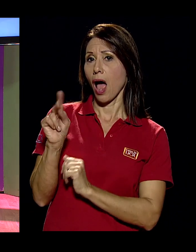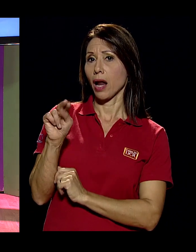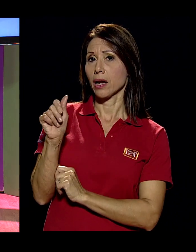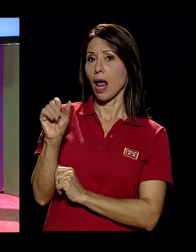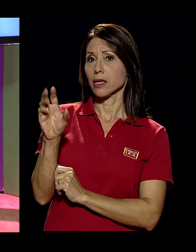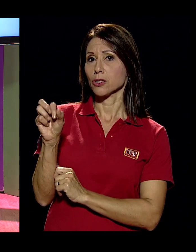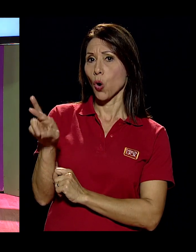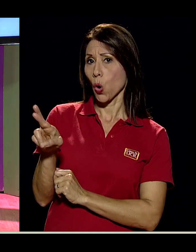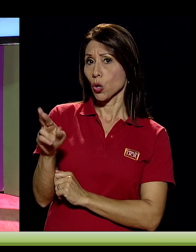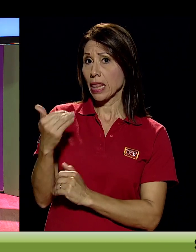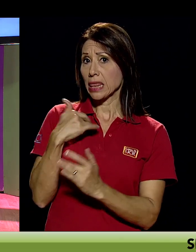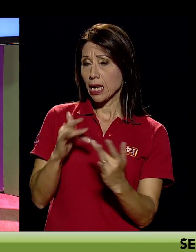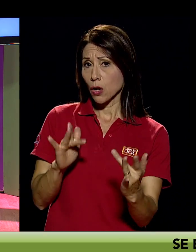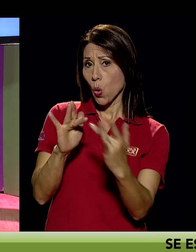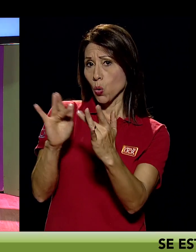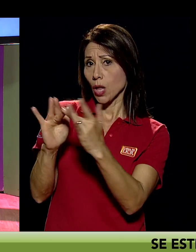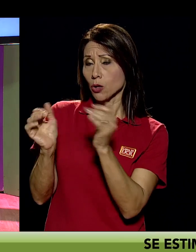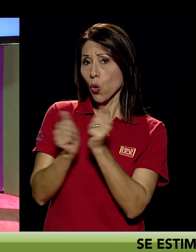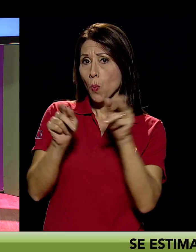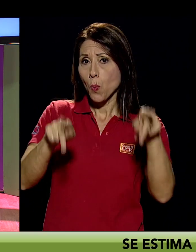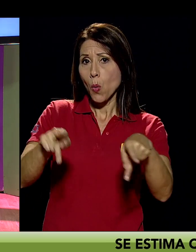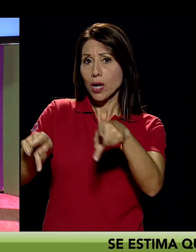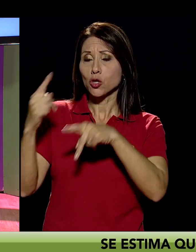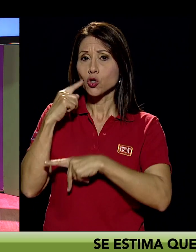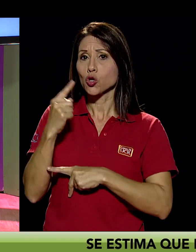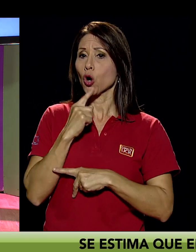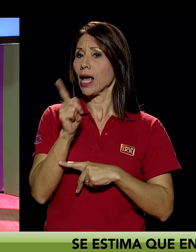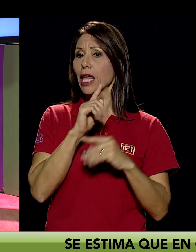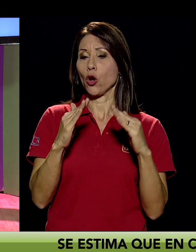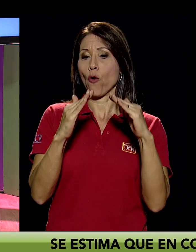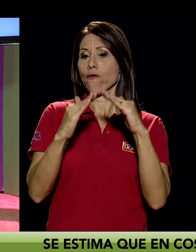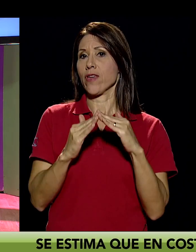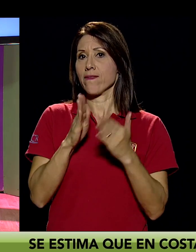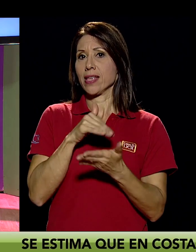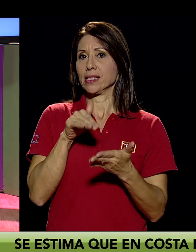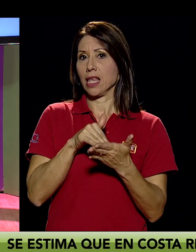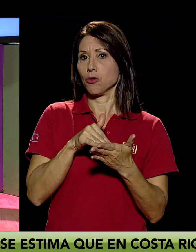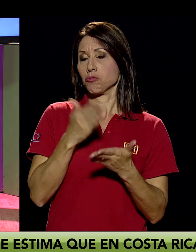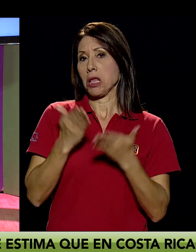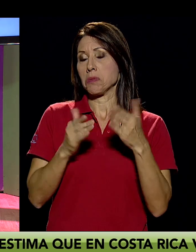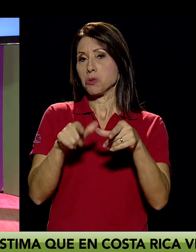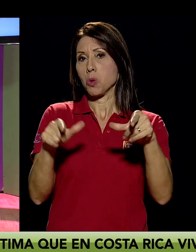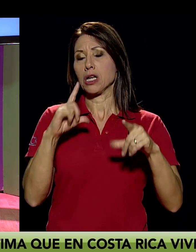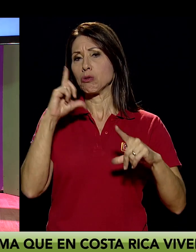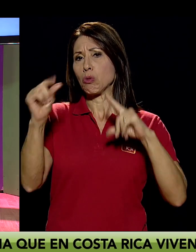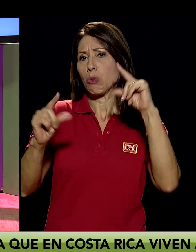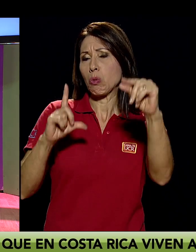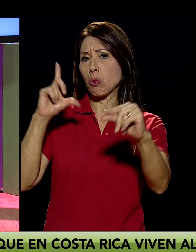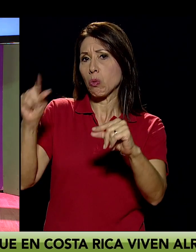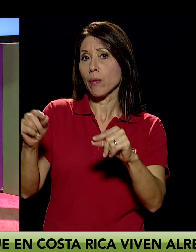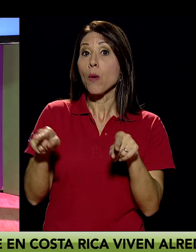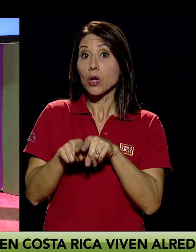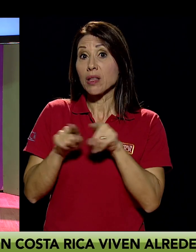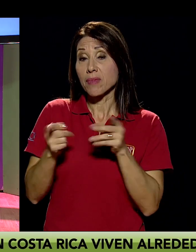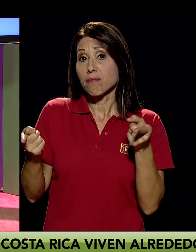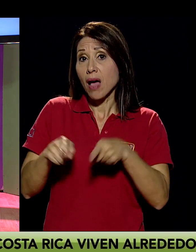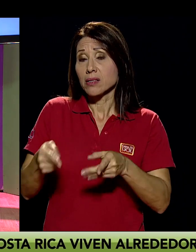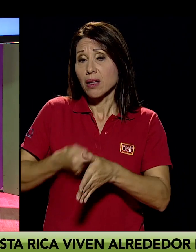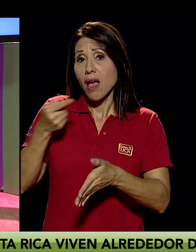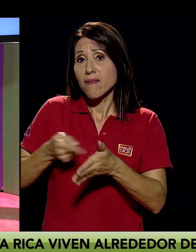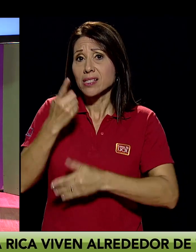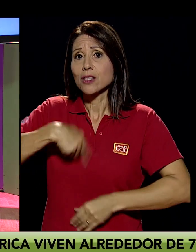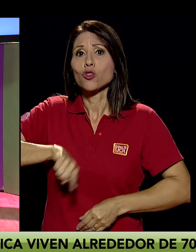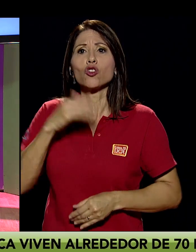tanto contacto tiene con población sorda que no vio aquí en el gran área metropolitana, verdad, sino de las zonas más rurales? Porque también pasa que a veces